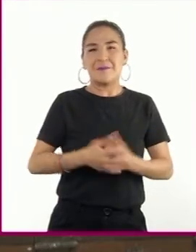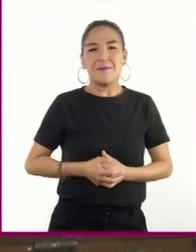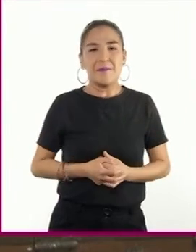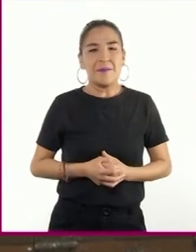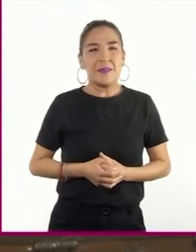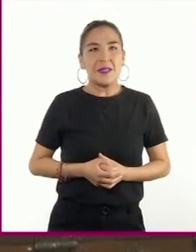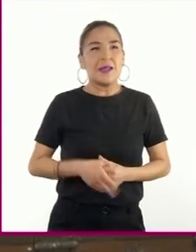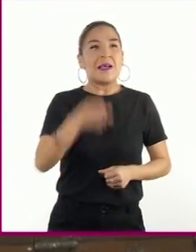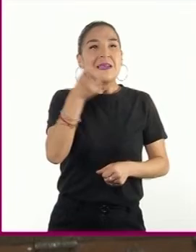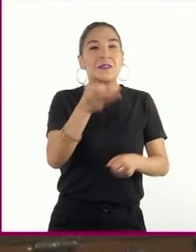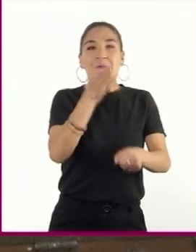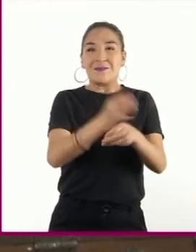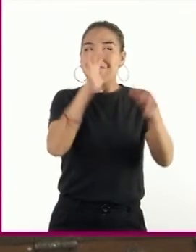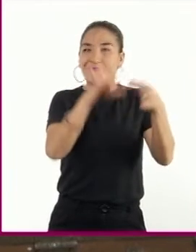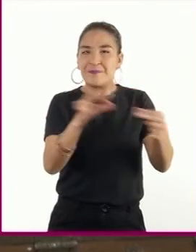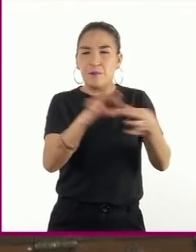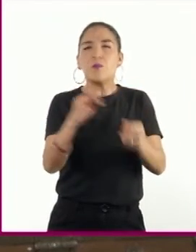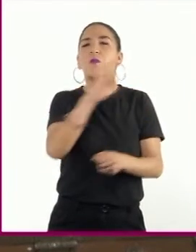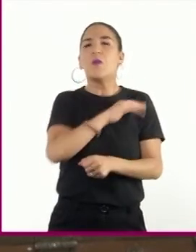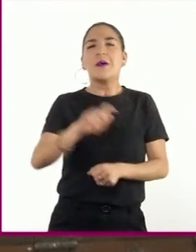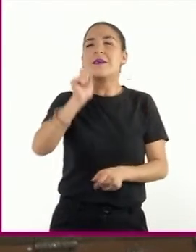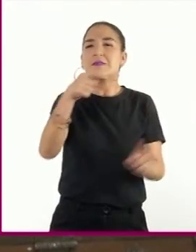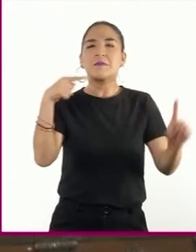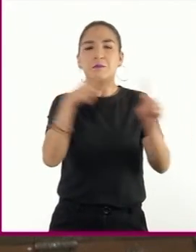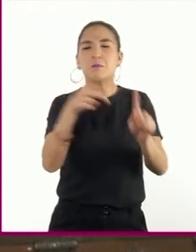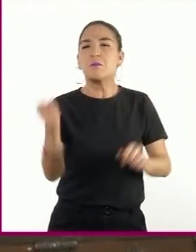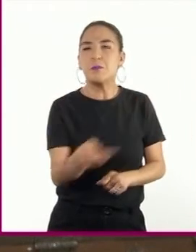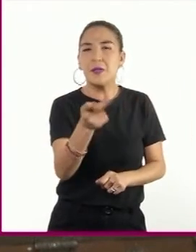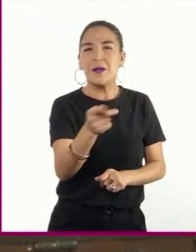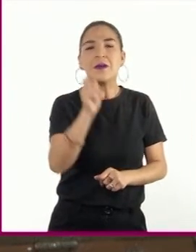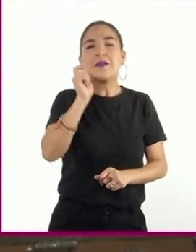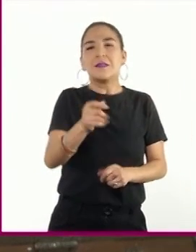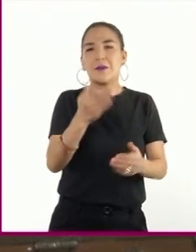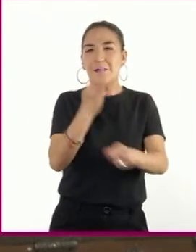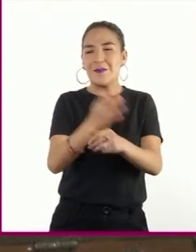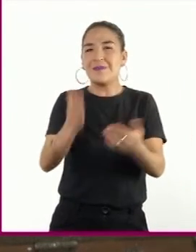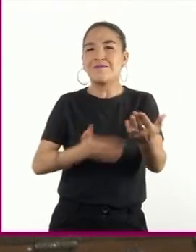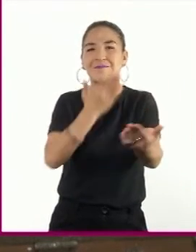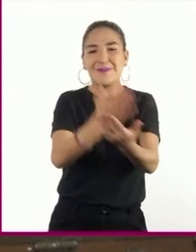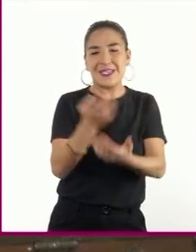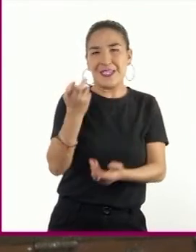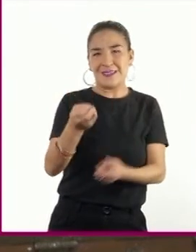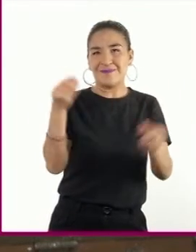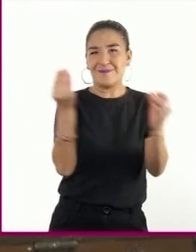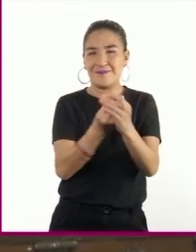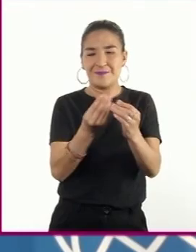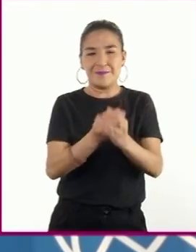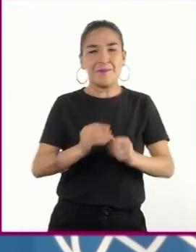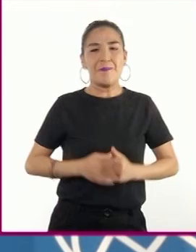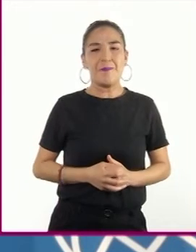Con todo lo anterior, podemos retomar las preguntas que les propuse al inicio de la sesión.